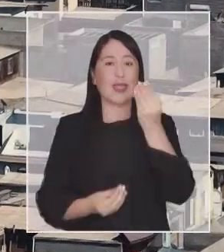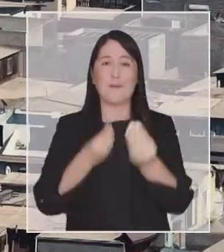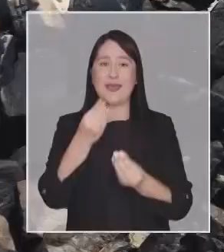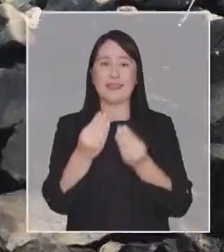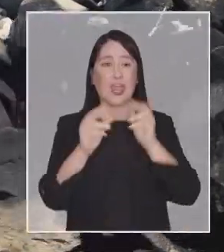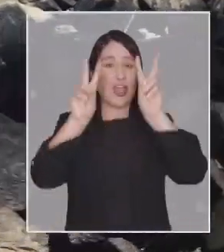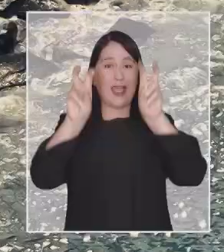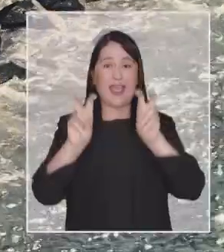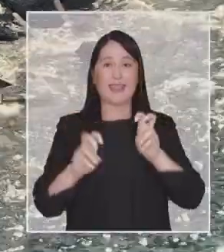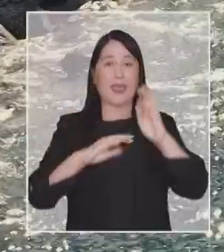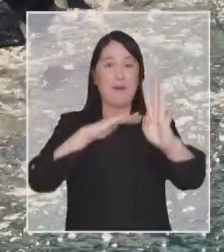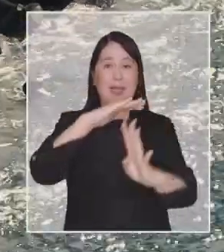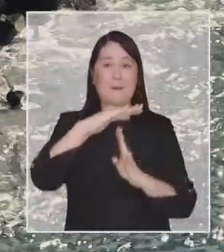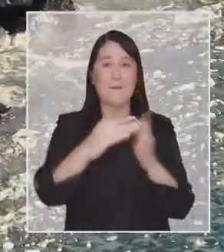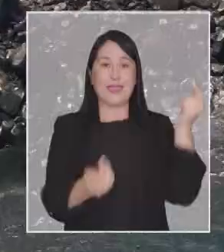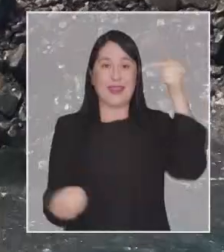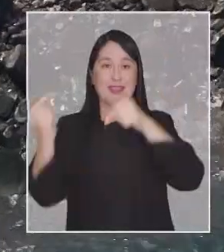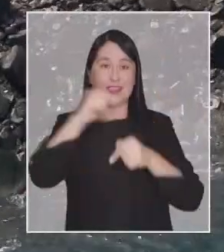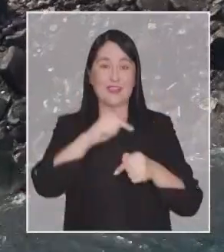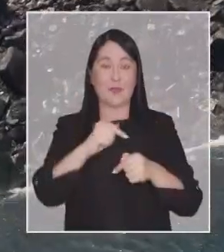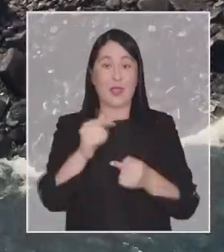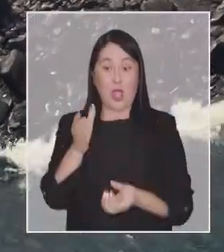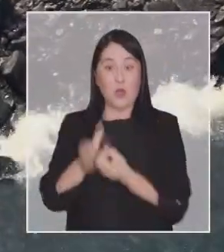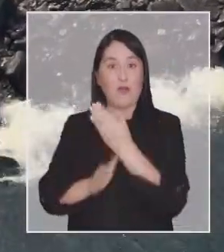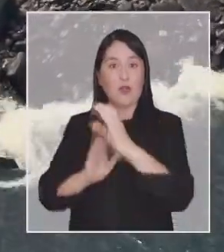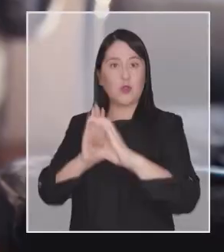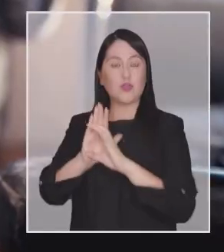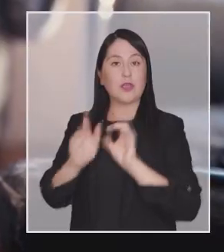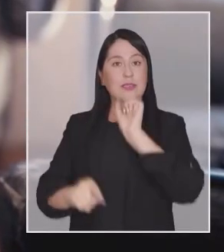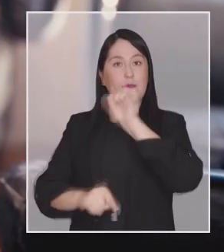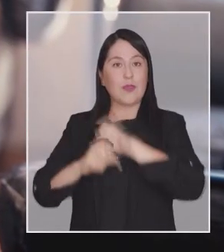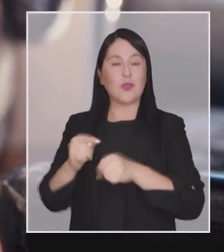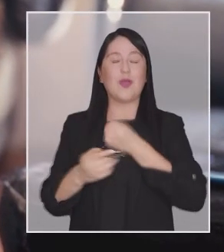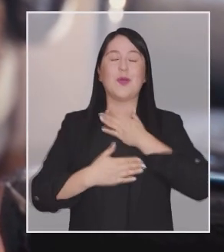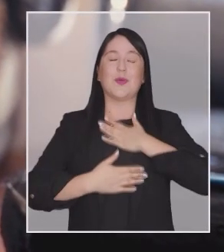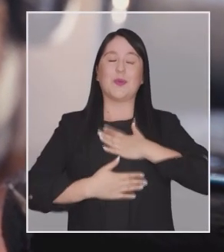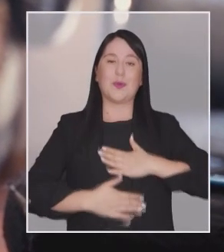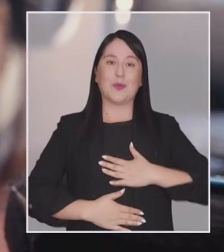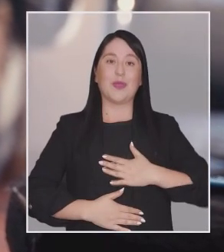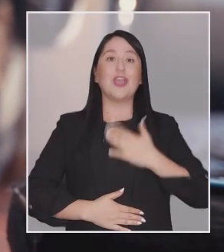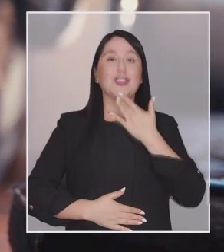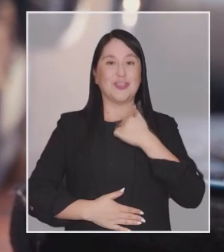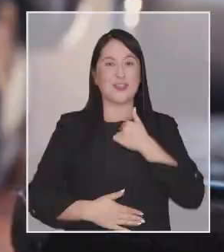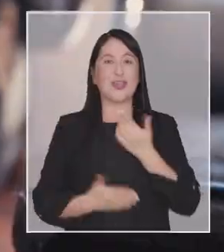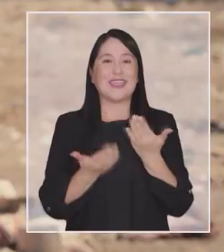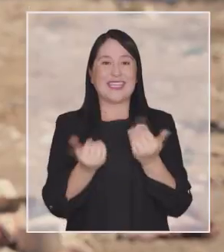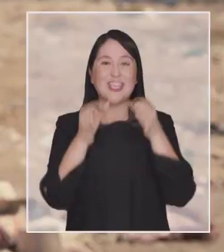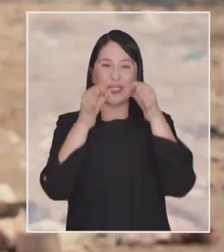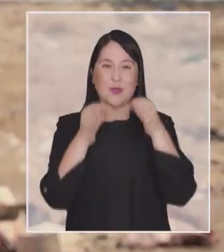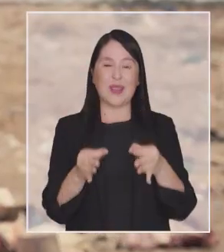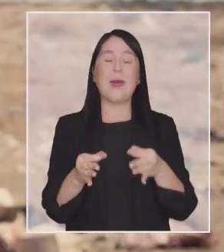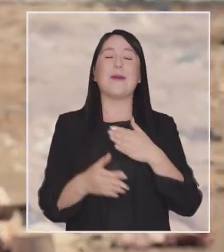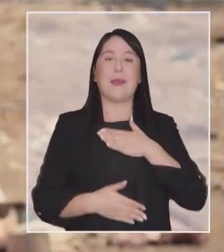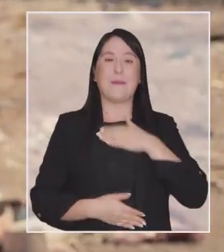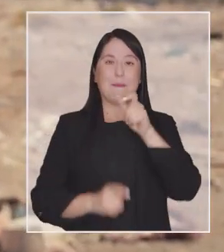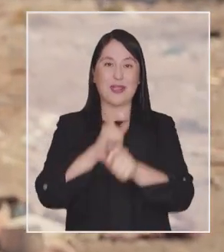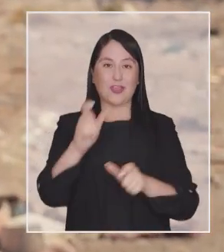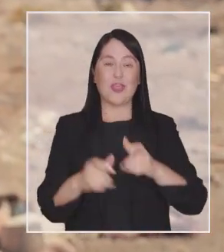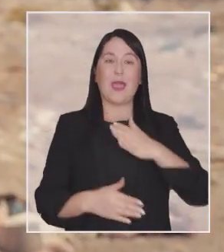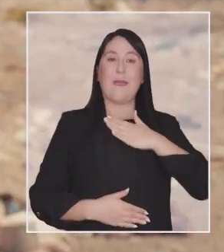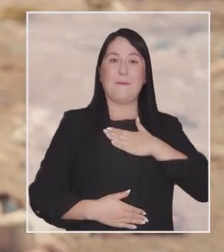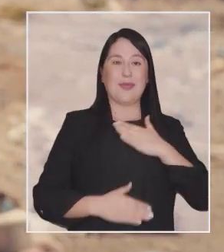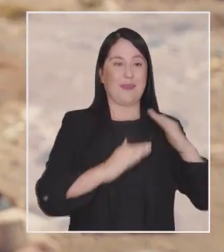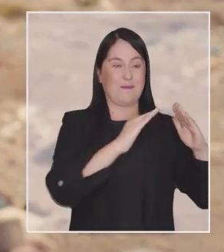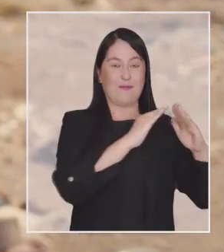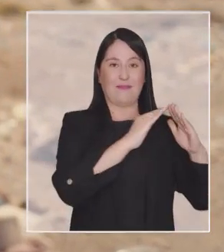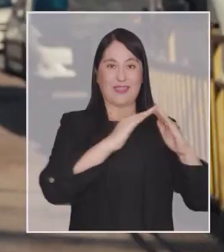todo lo que está ocurriendo en el sentido de migración. Y me volvería el alma al cuerpo si se aprobara esta nueva constitución porque yo necesito seguridad